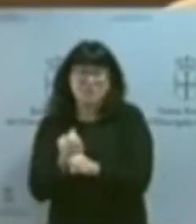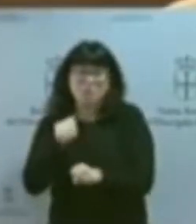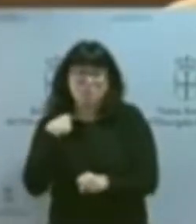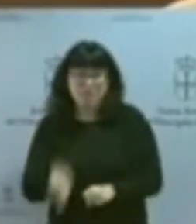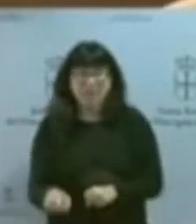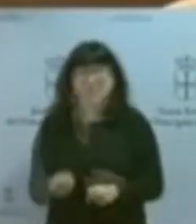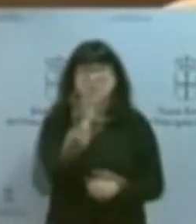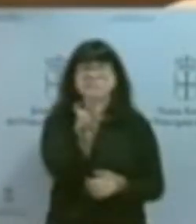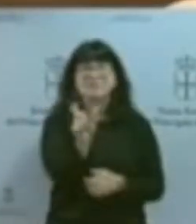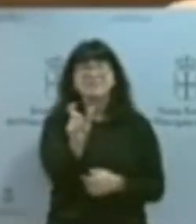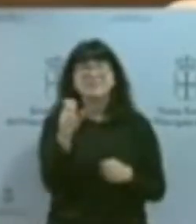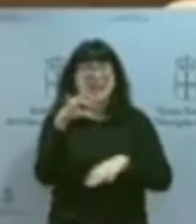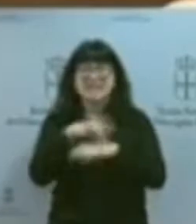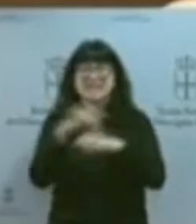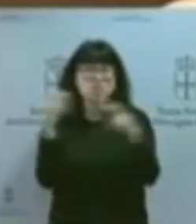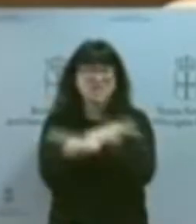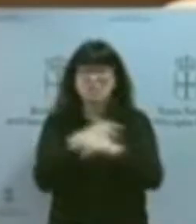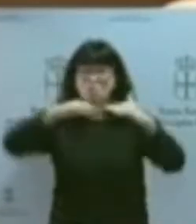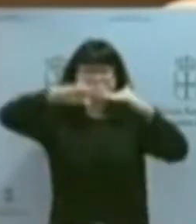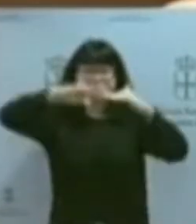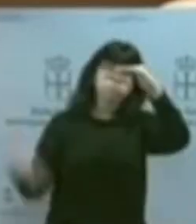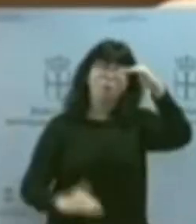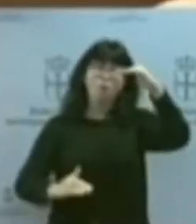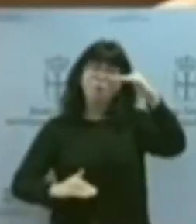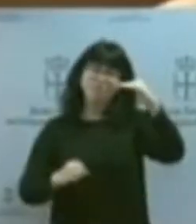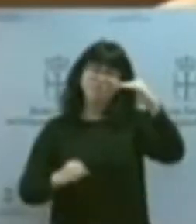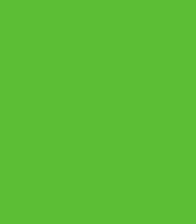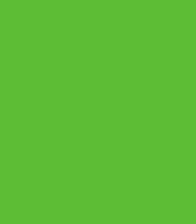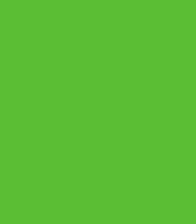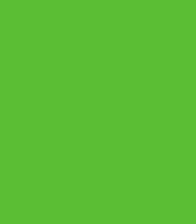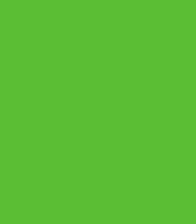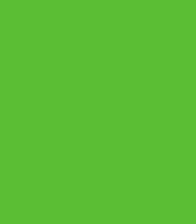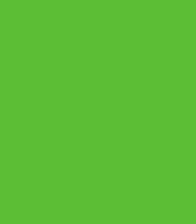asturianos fuera. Solo en los últimos 10 años han marchado 50.000 jóvenes de Asturias.